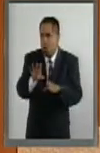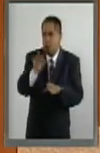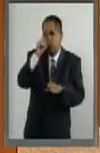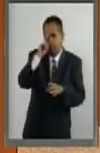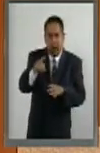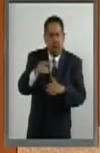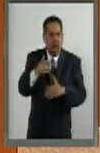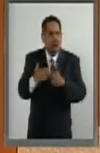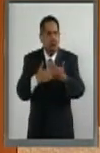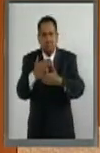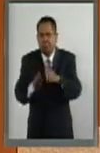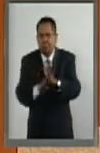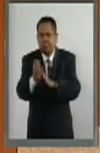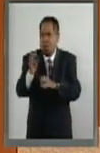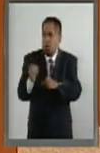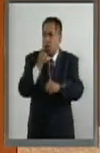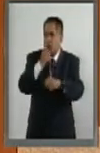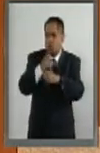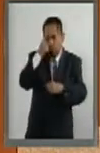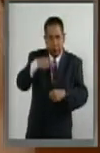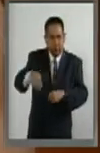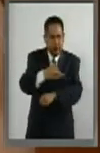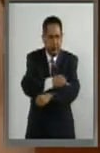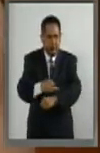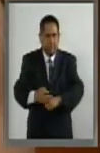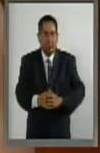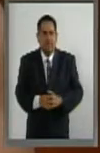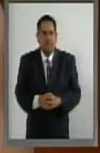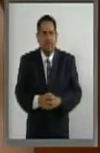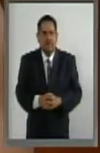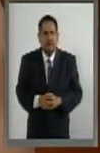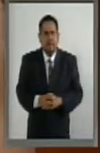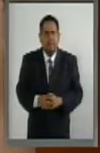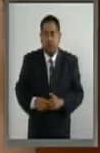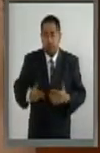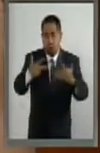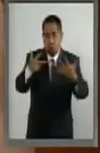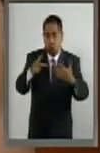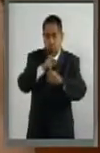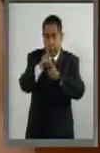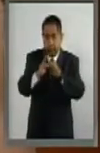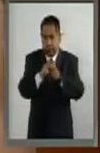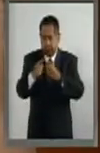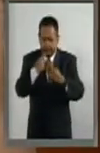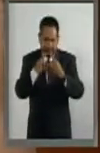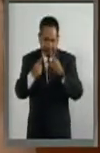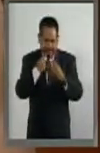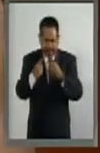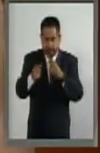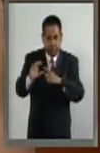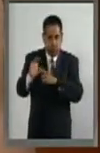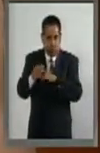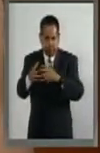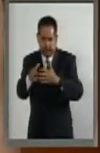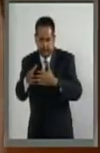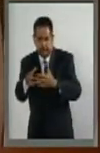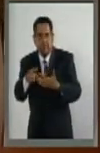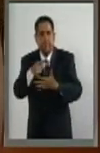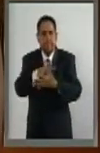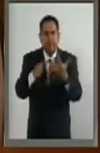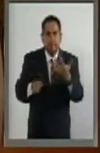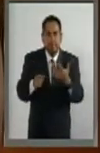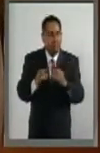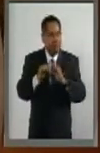de desarrollo, una oportunidad para sus familias. Los ocho países que analizamos en las comisiones son